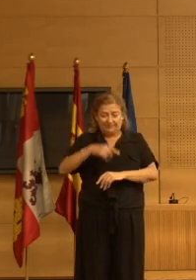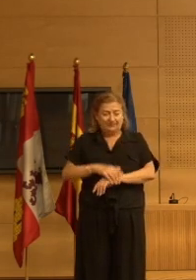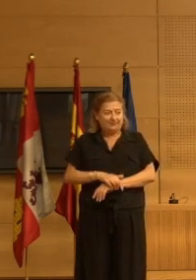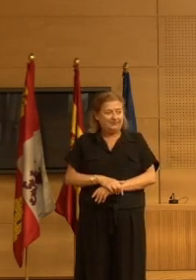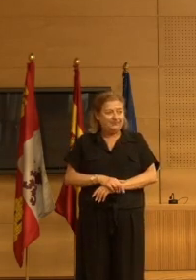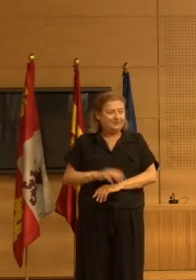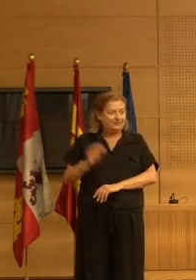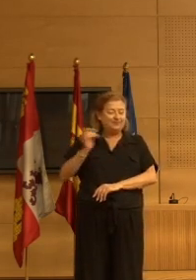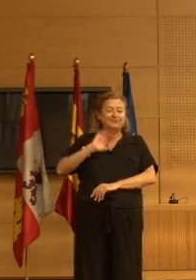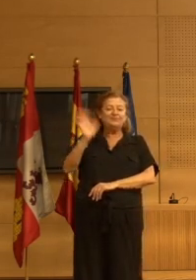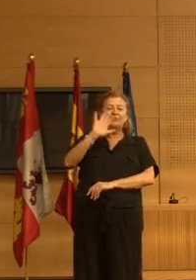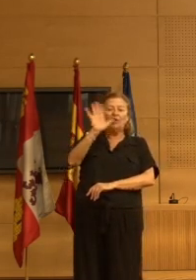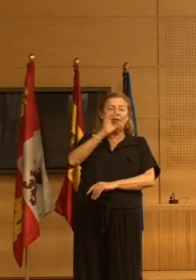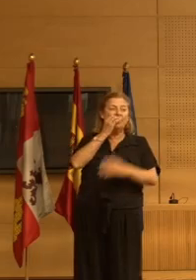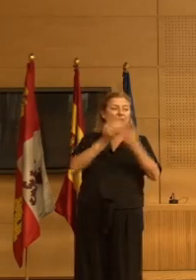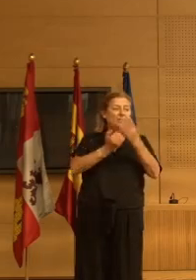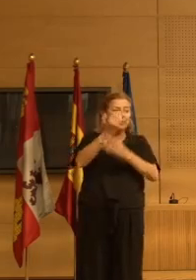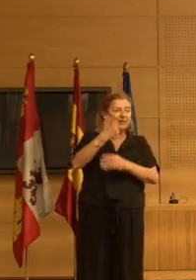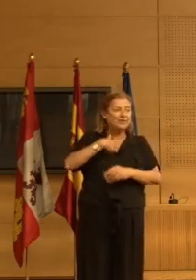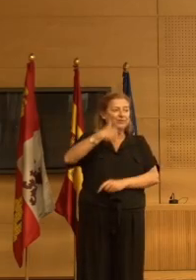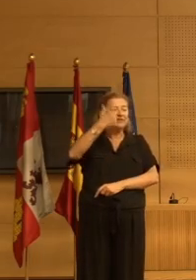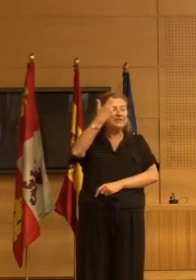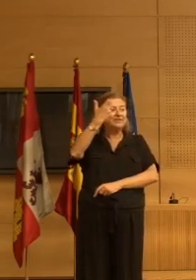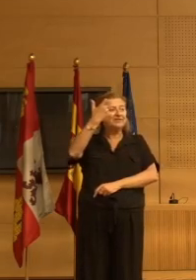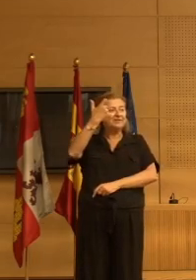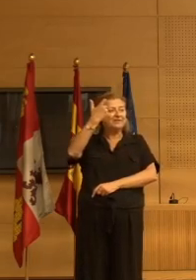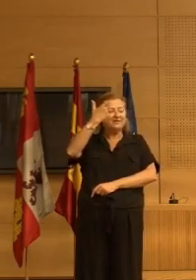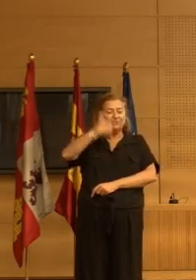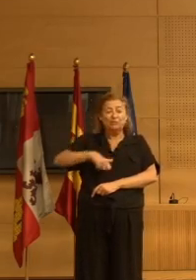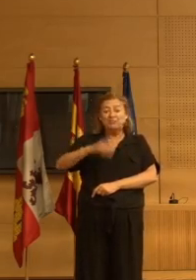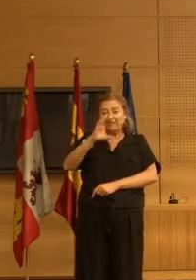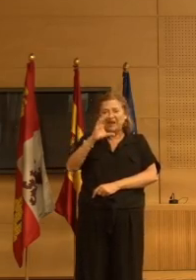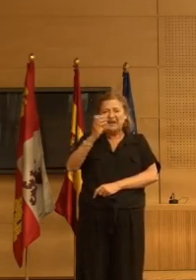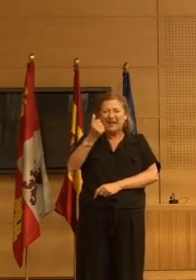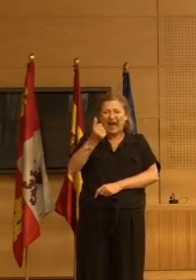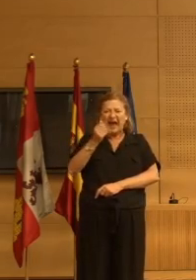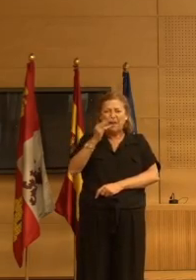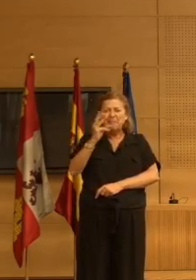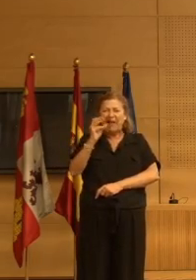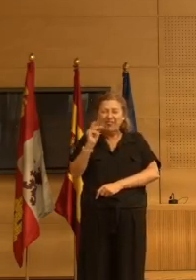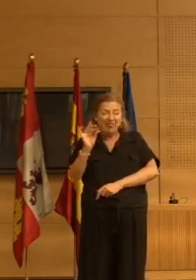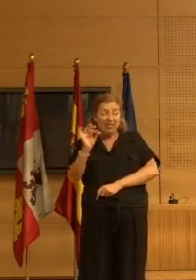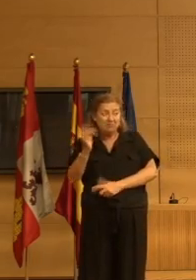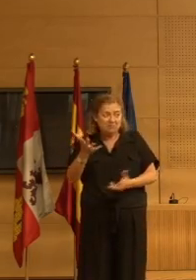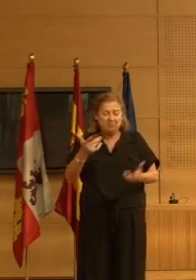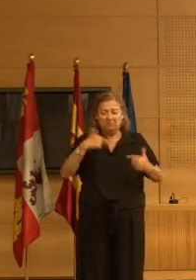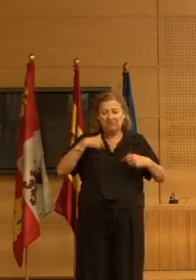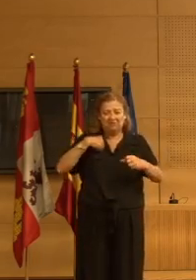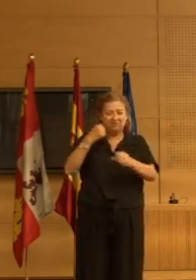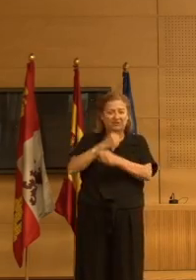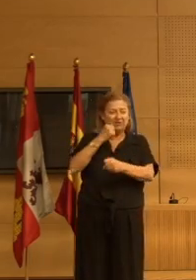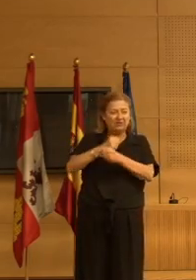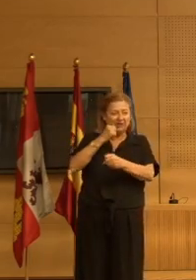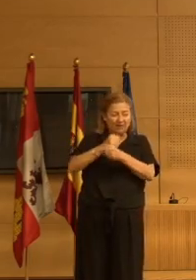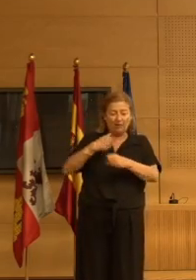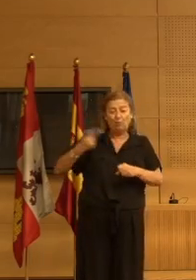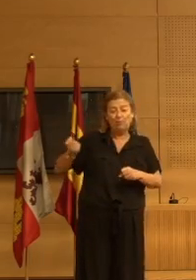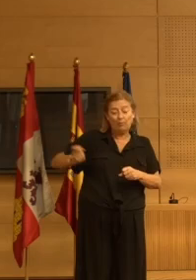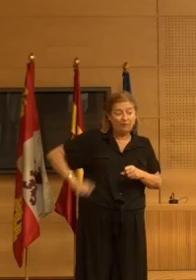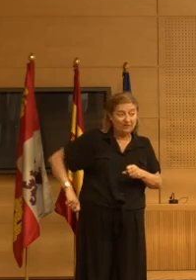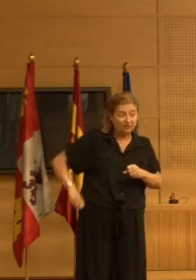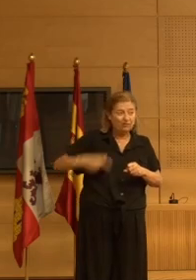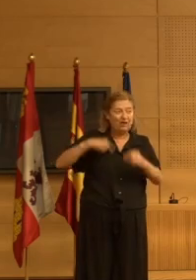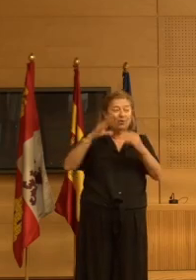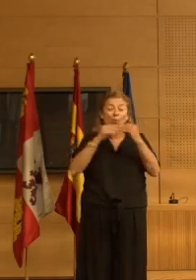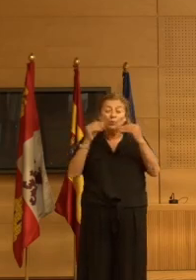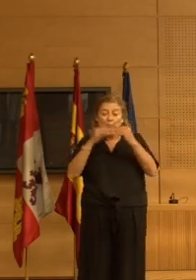Hola, buenos días soy Raquel Moya del CEAPAT en mi trabajo es profesionales son